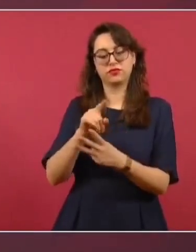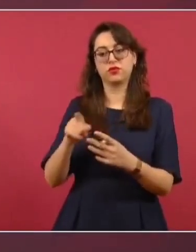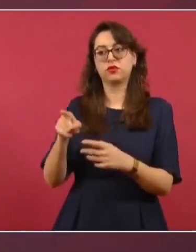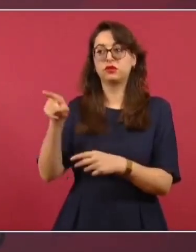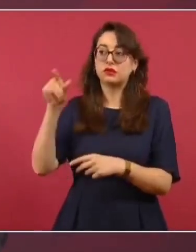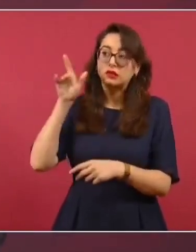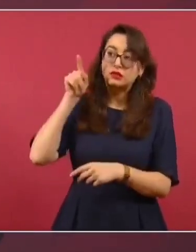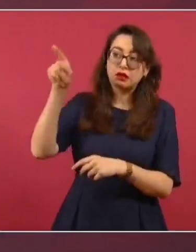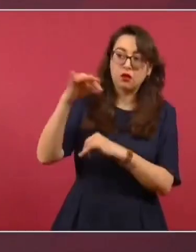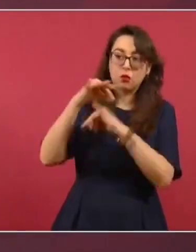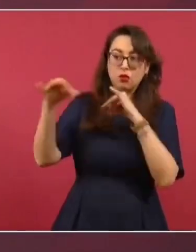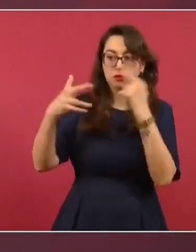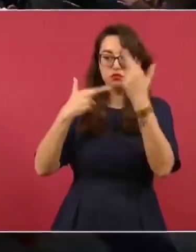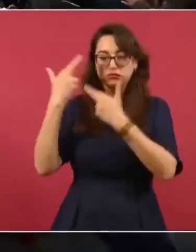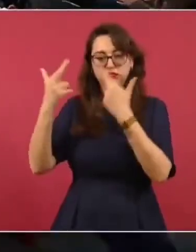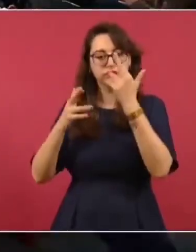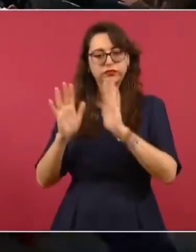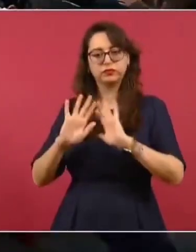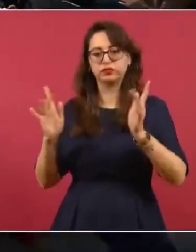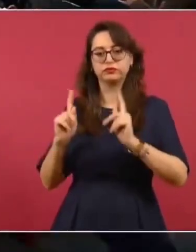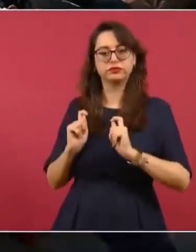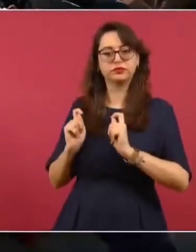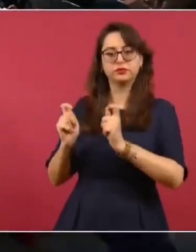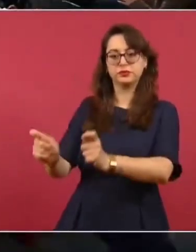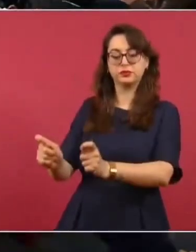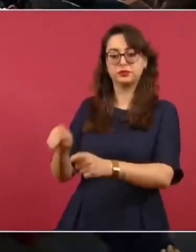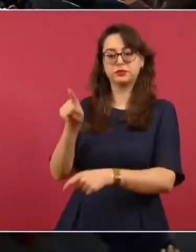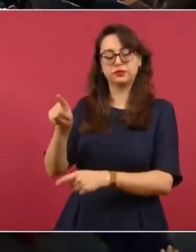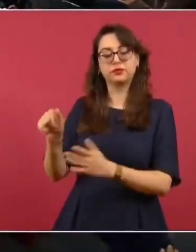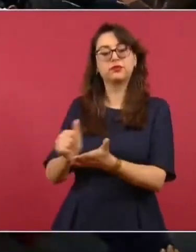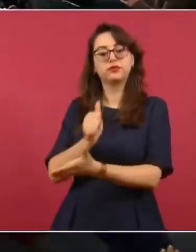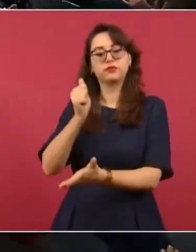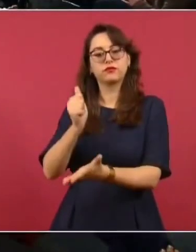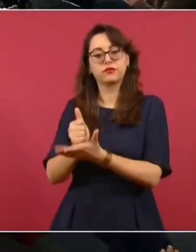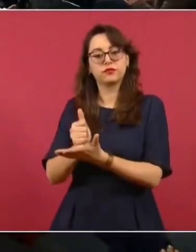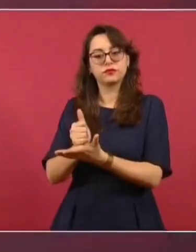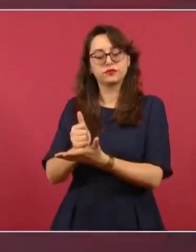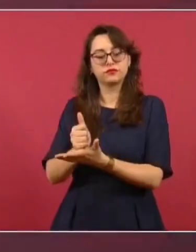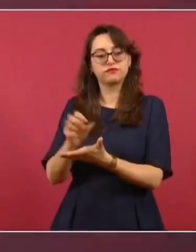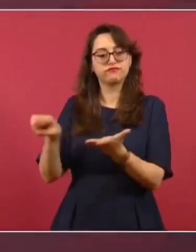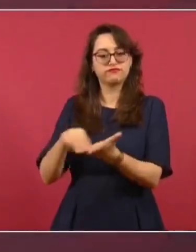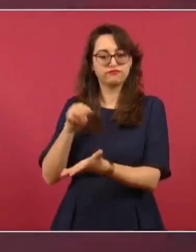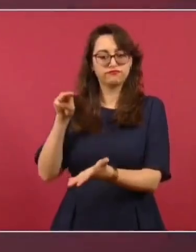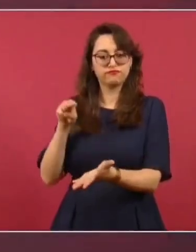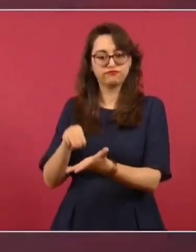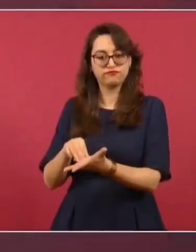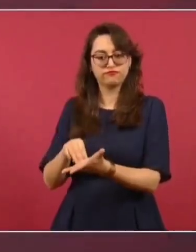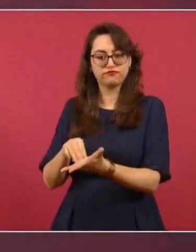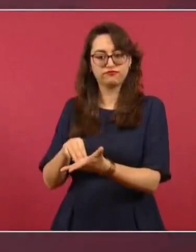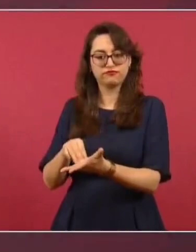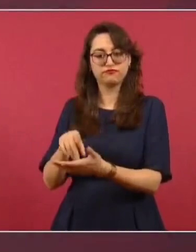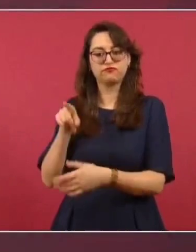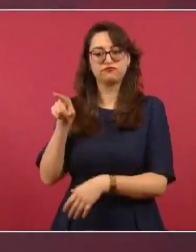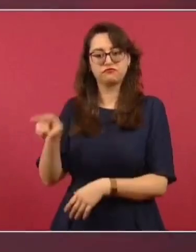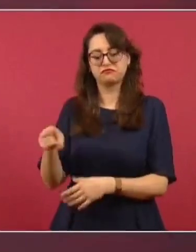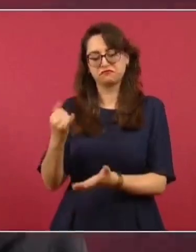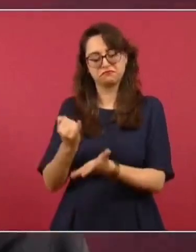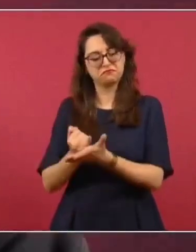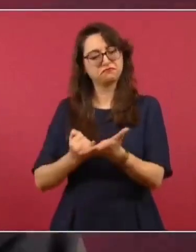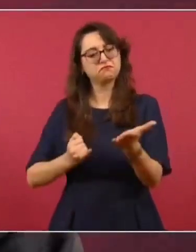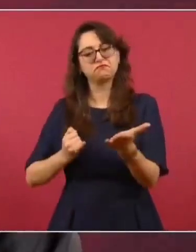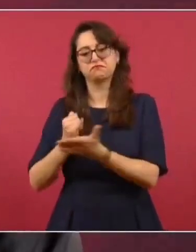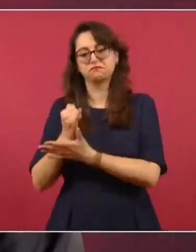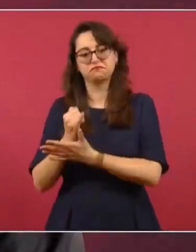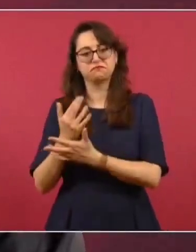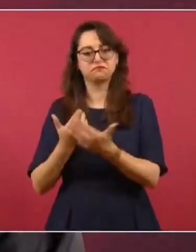evaluación del Tren Maya, que era precisamente ahí, en la ciudad de Mérida, y aceptó, tomó la decisión de